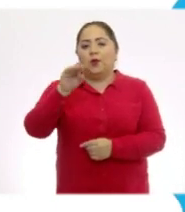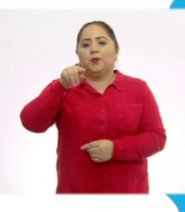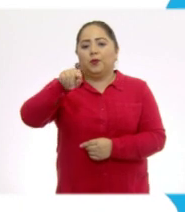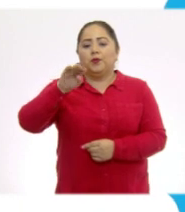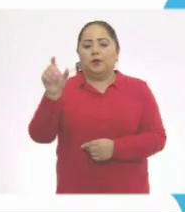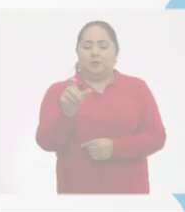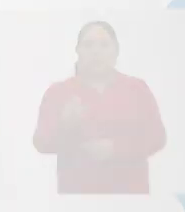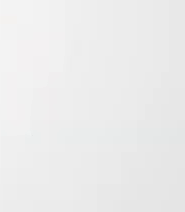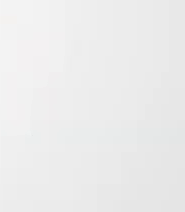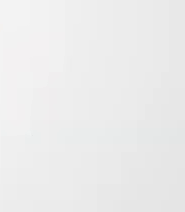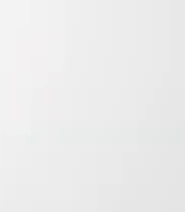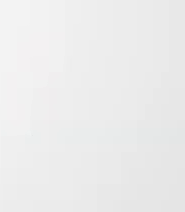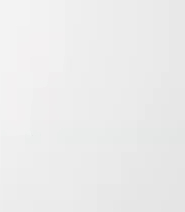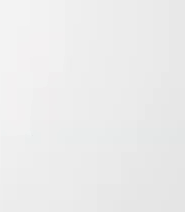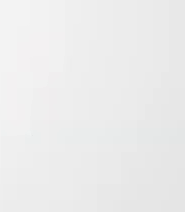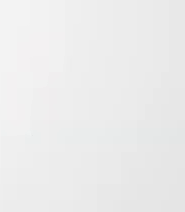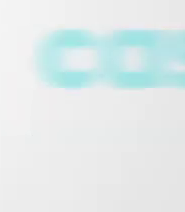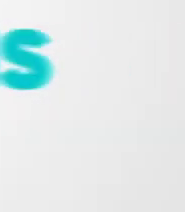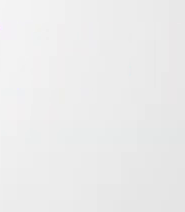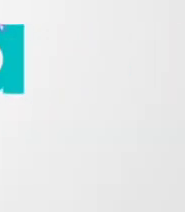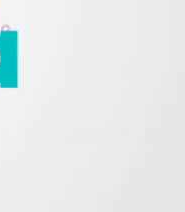.gov.mx